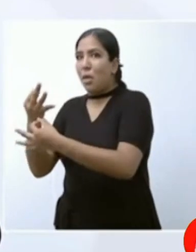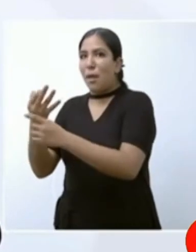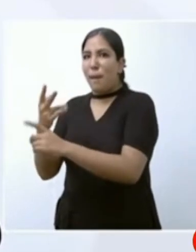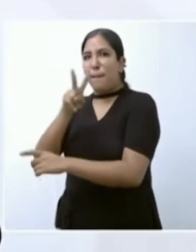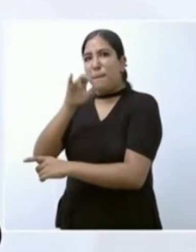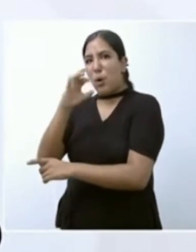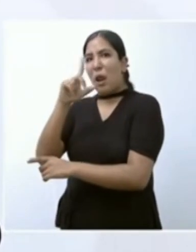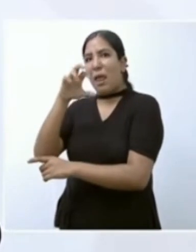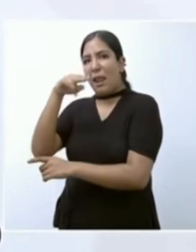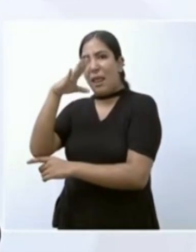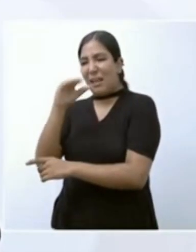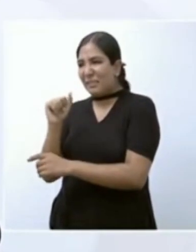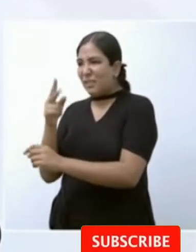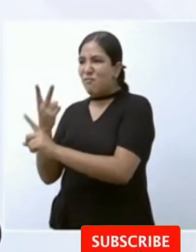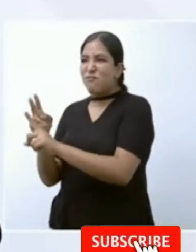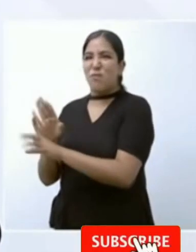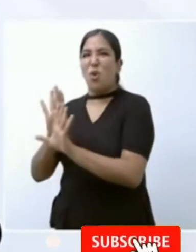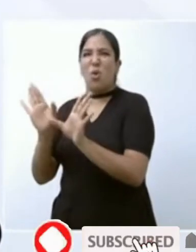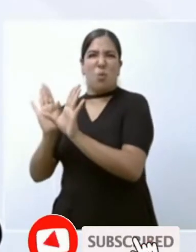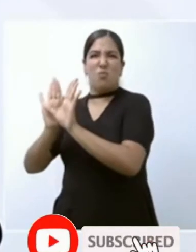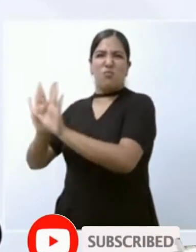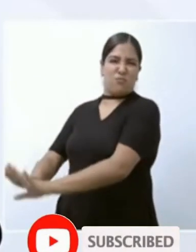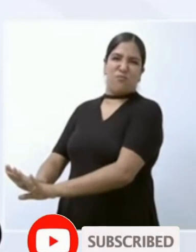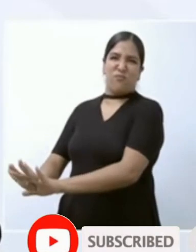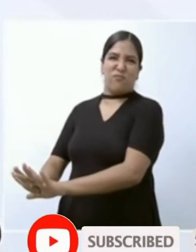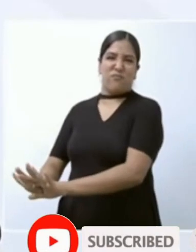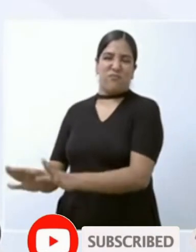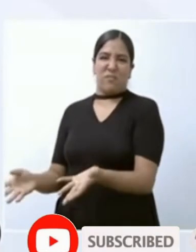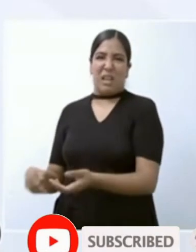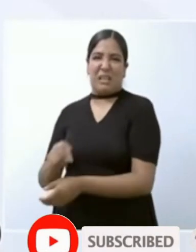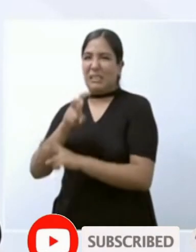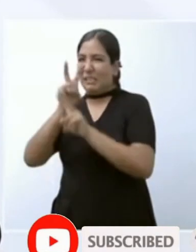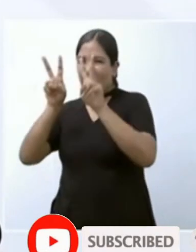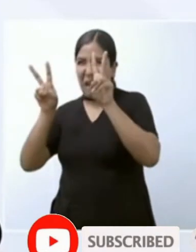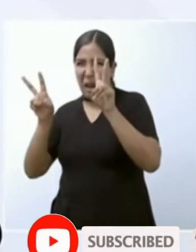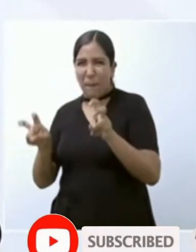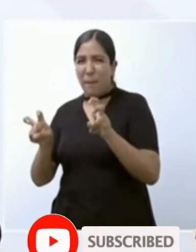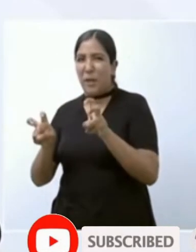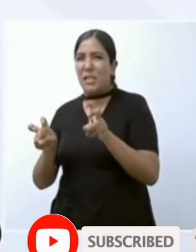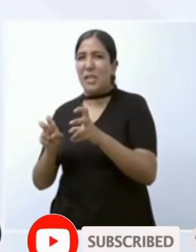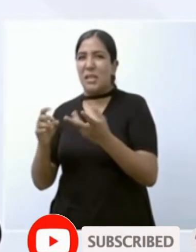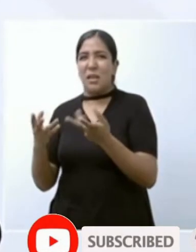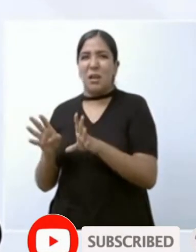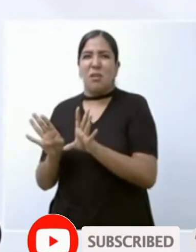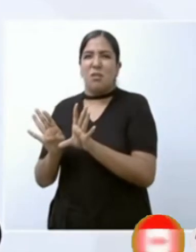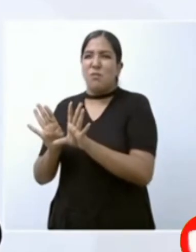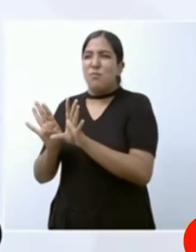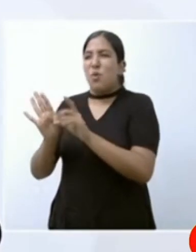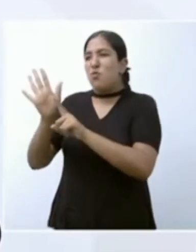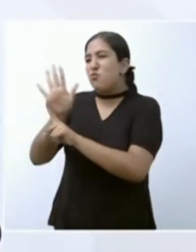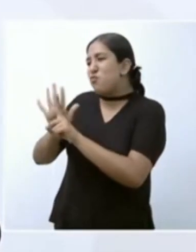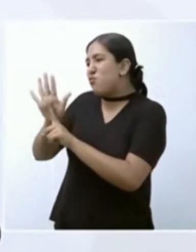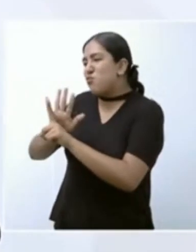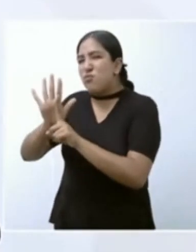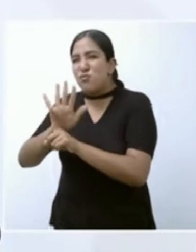no se permite que enganchen a los jóvenes lo que estamos buscando es que el joven